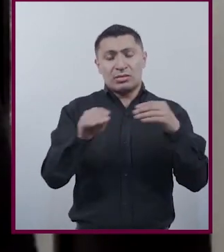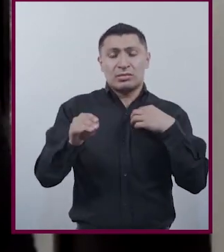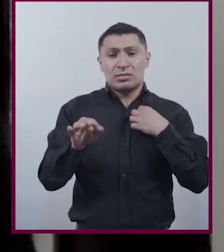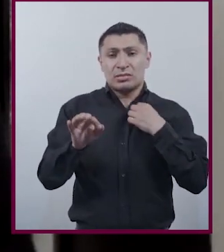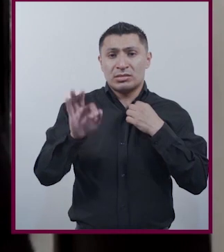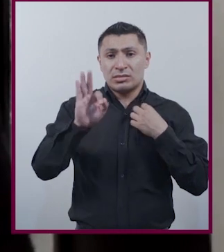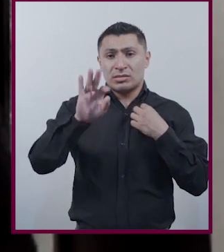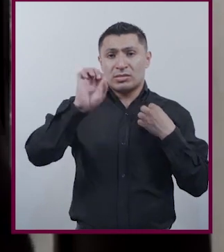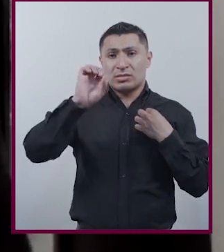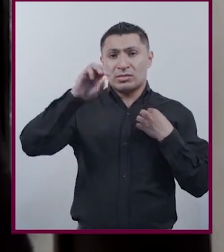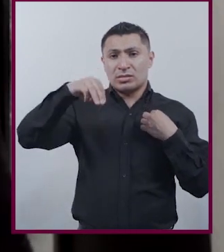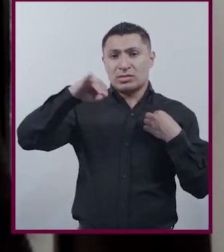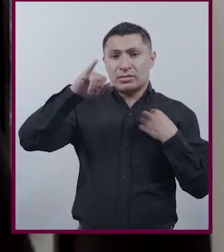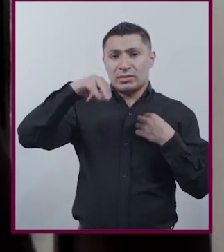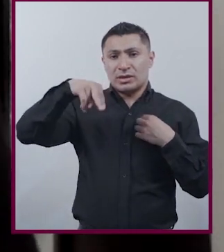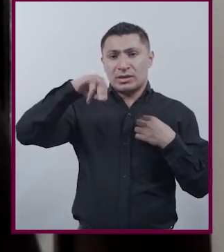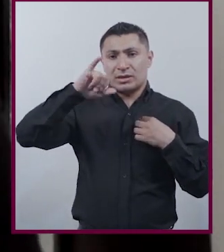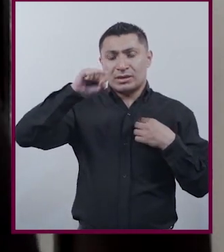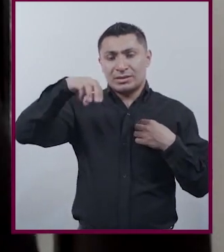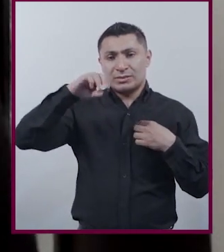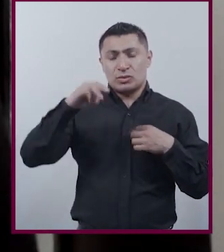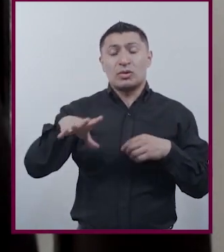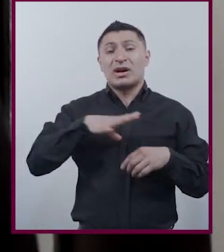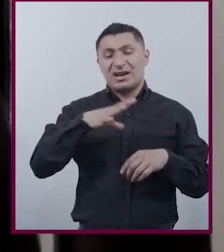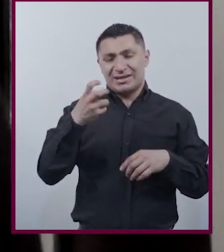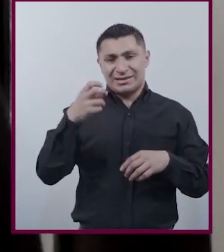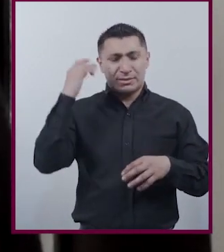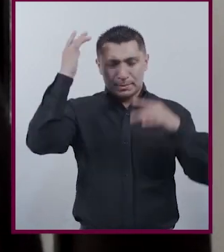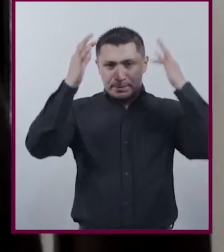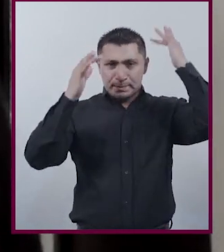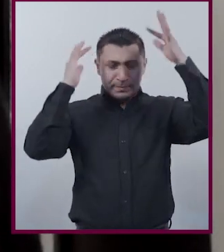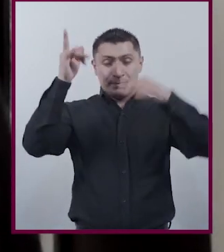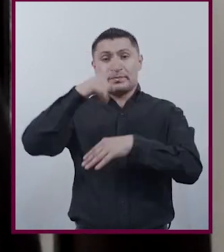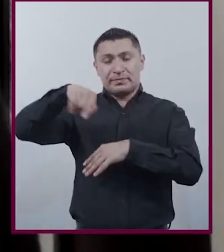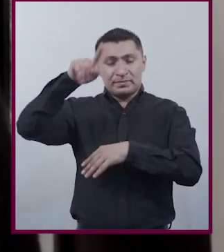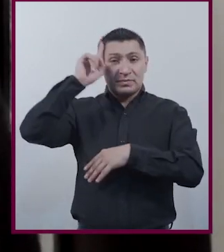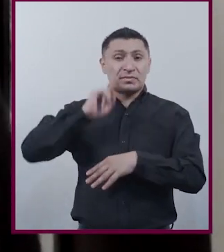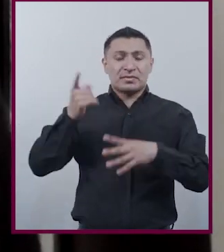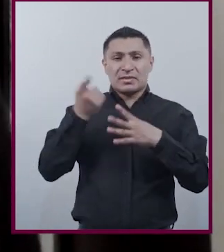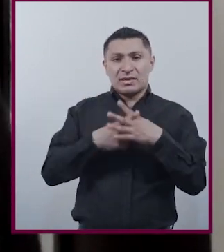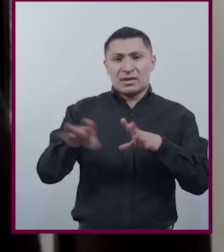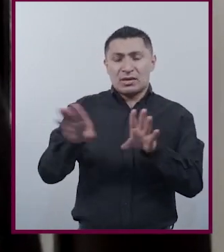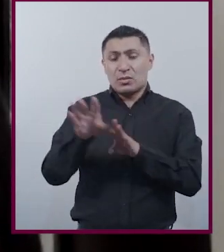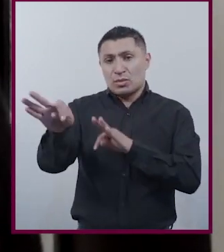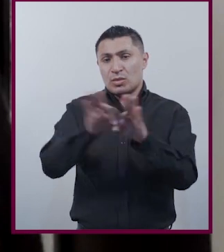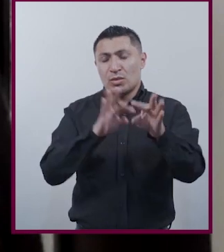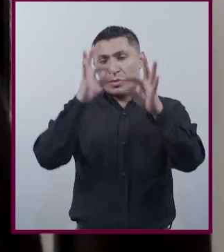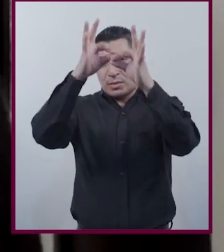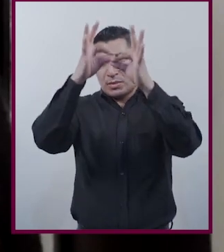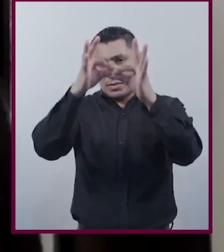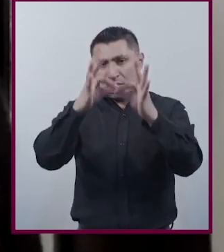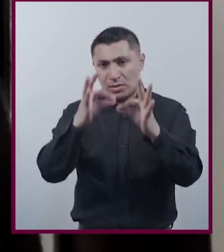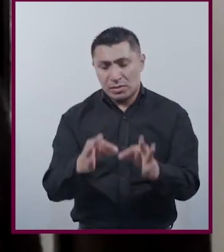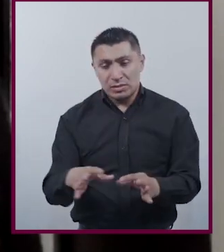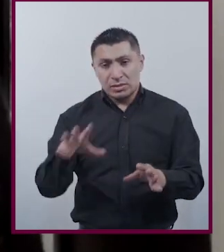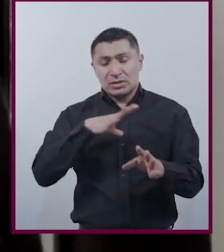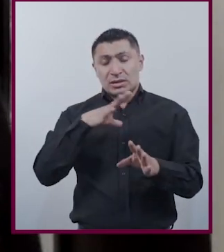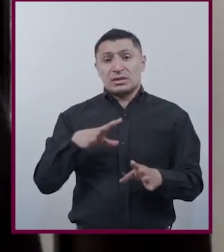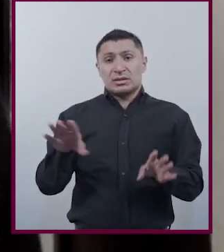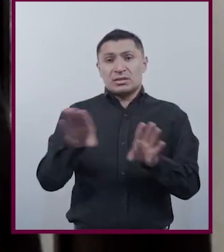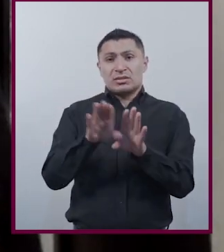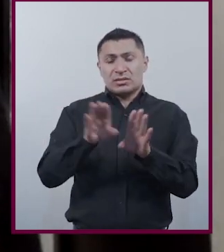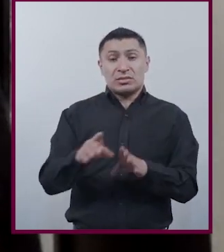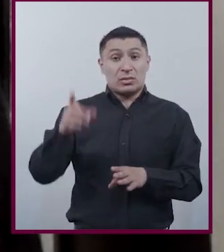feminismo Radical Todas estas Movilizaciones Y reflexiones Ellas empezaron A hacer un trabajo Muy puntual De reapropiación